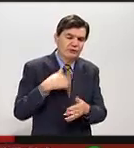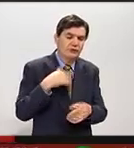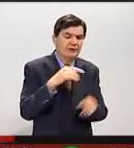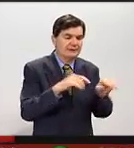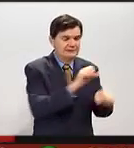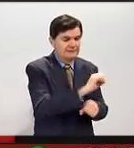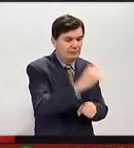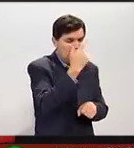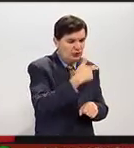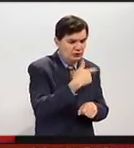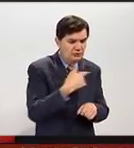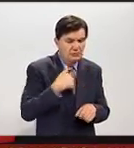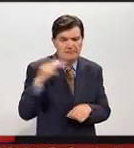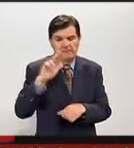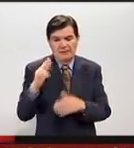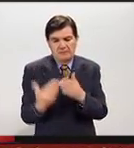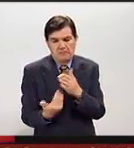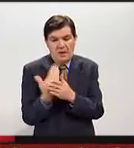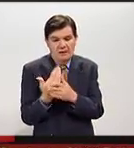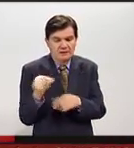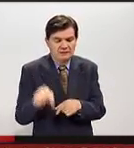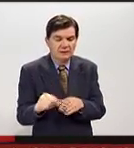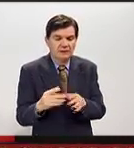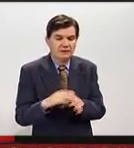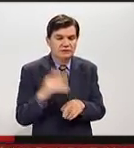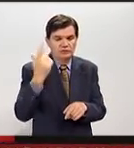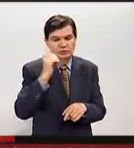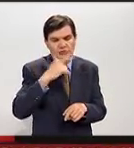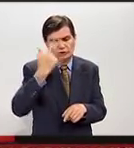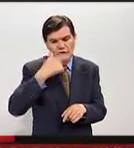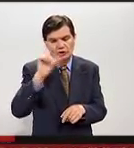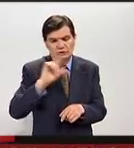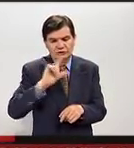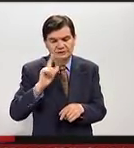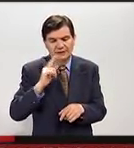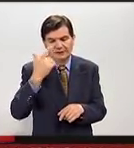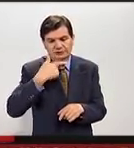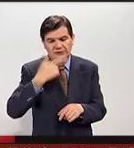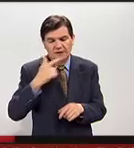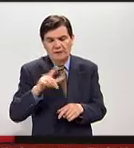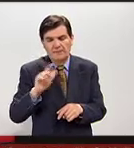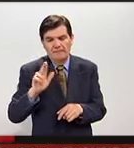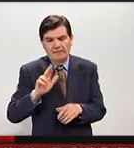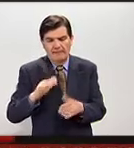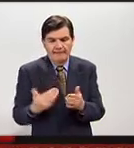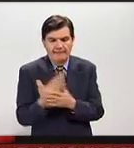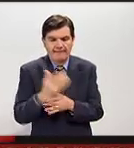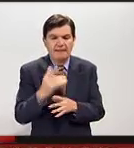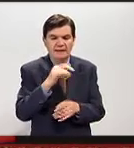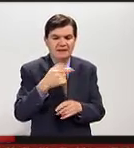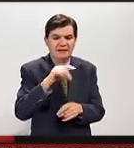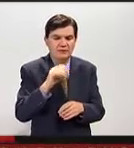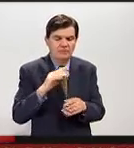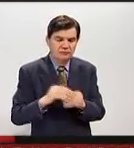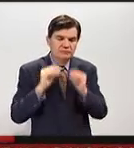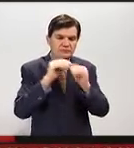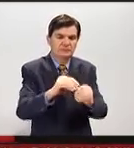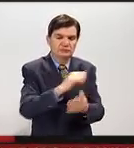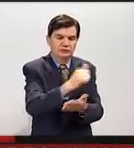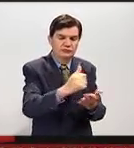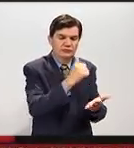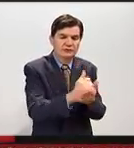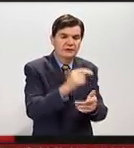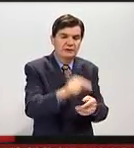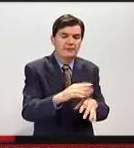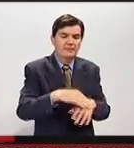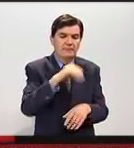nosotros llegamos el martes muy temprano, salimos en la noche del lunes, llegamos el martes, llegamos a Equito, Ecuador, y de ahí nos llevaron a una ciudad